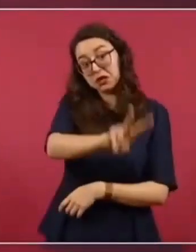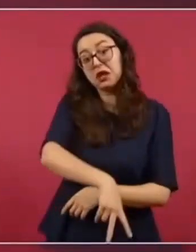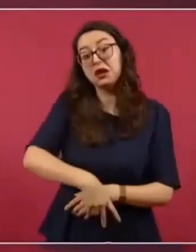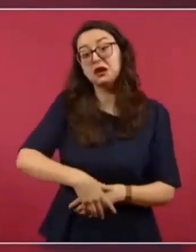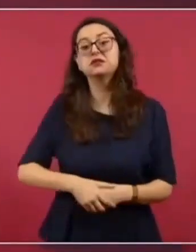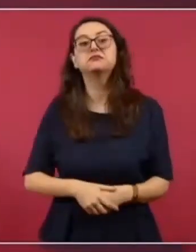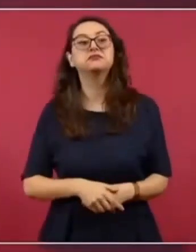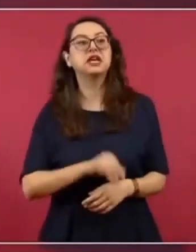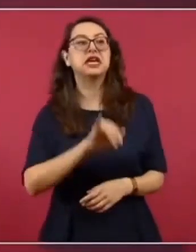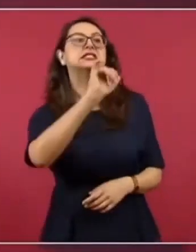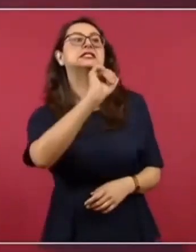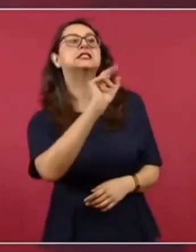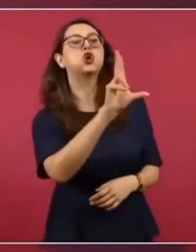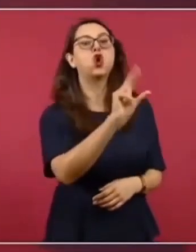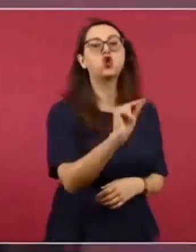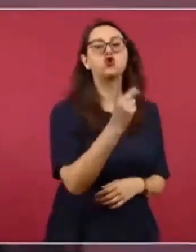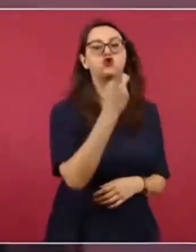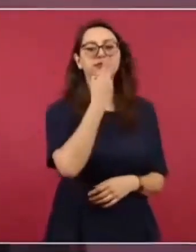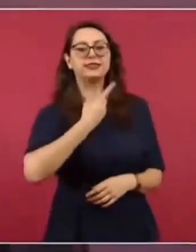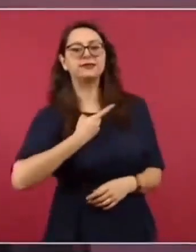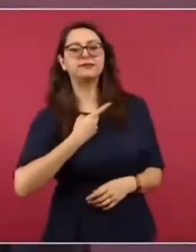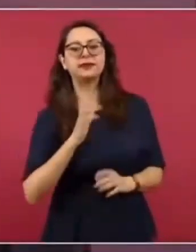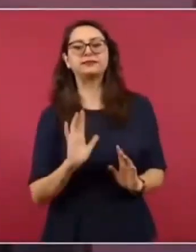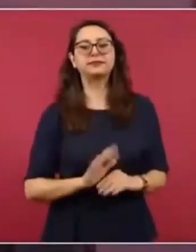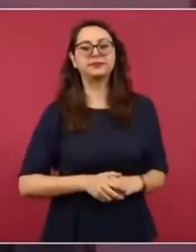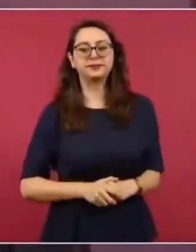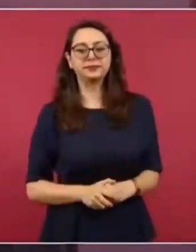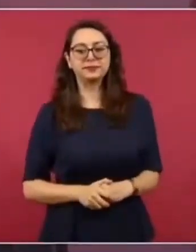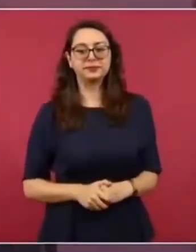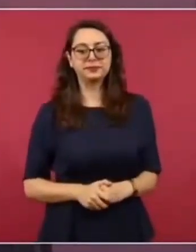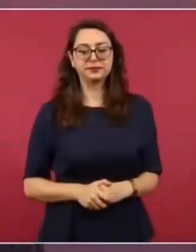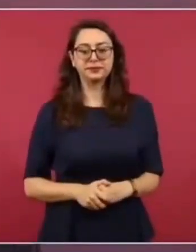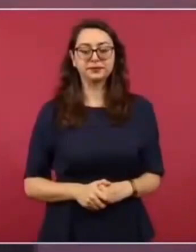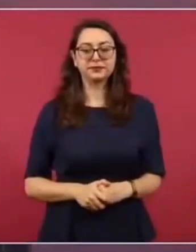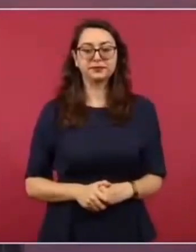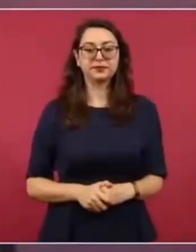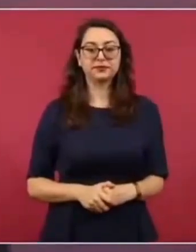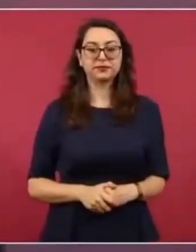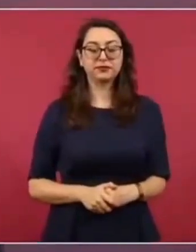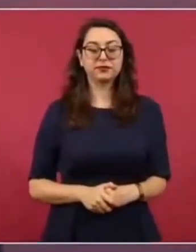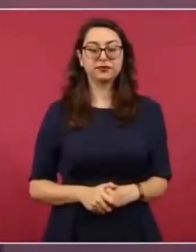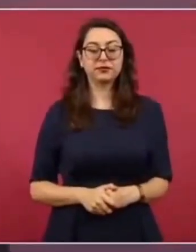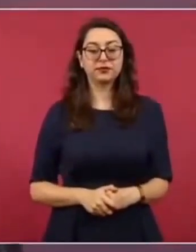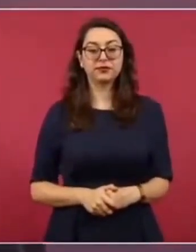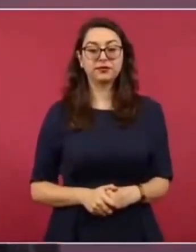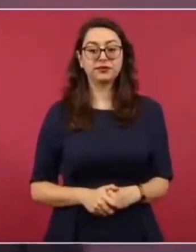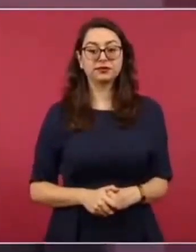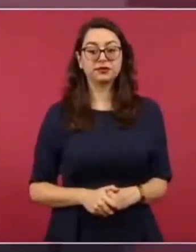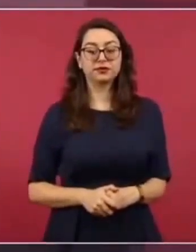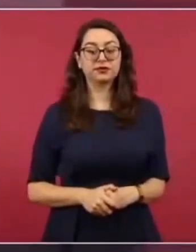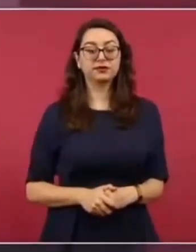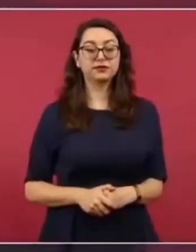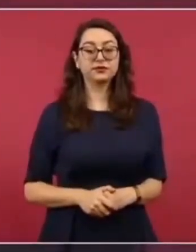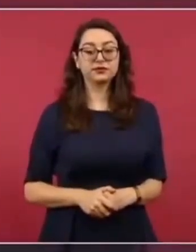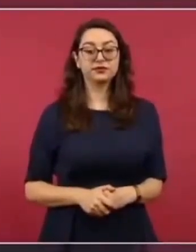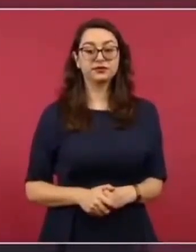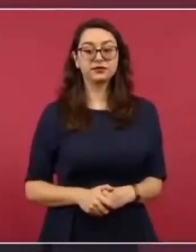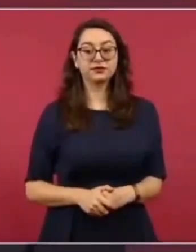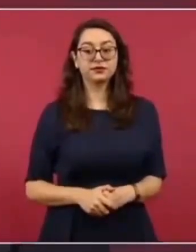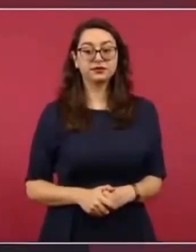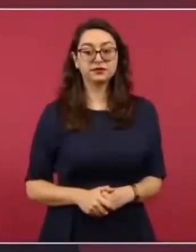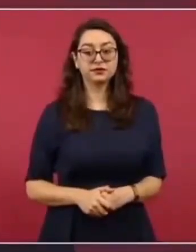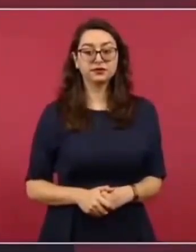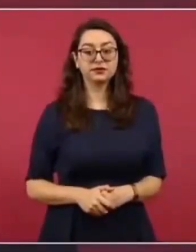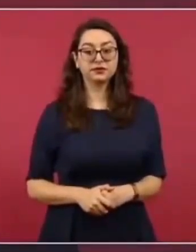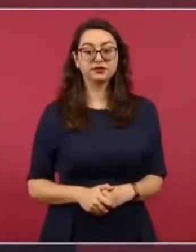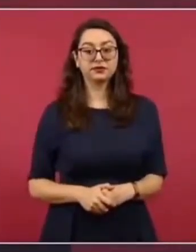¿Sí o no? Ya ven cómo dicen los abogados. Que diga el